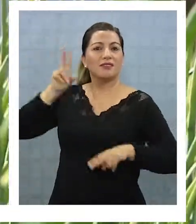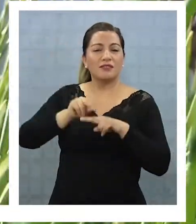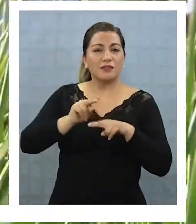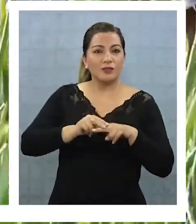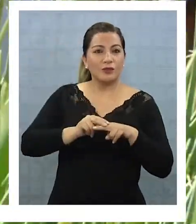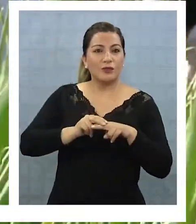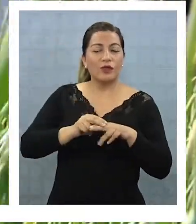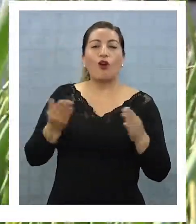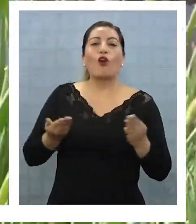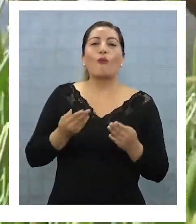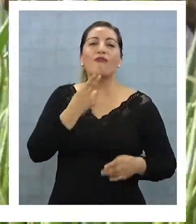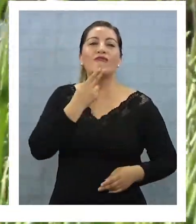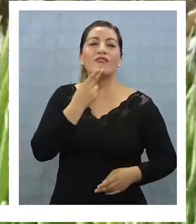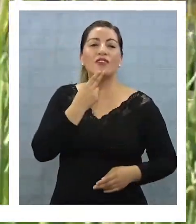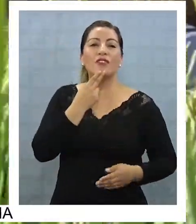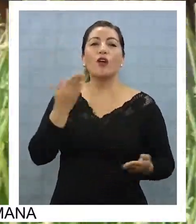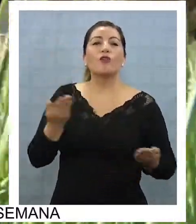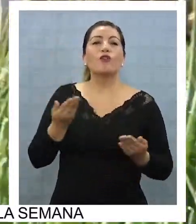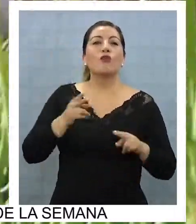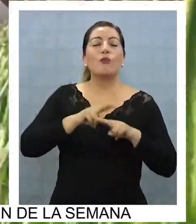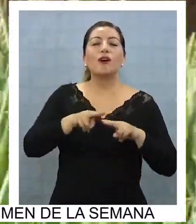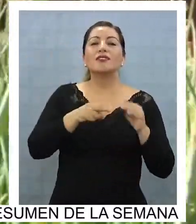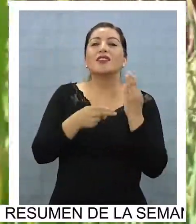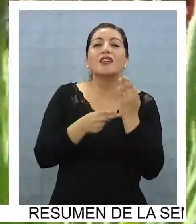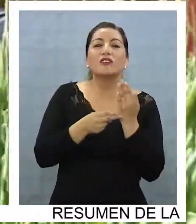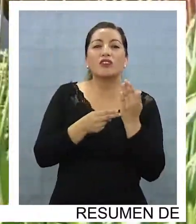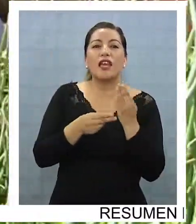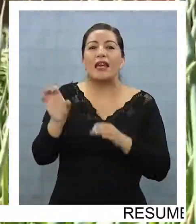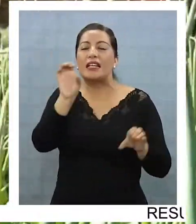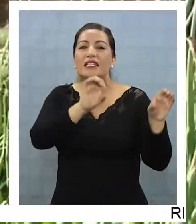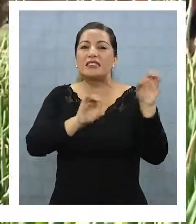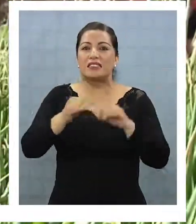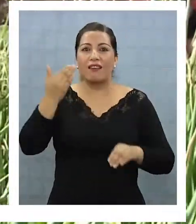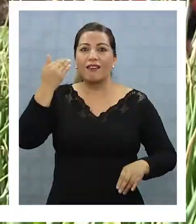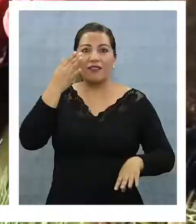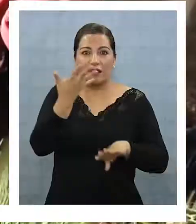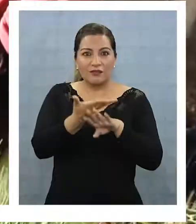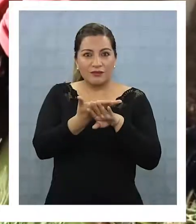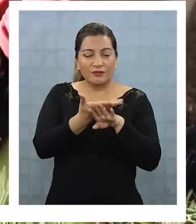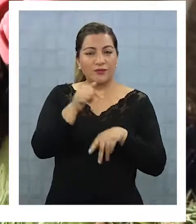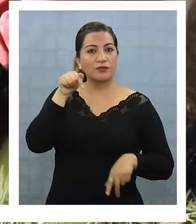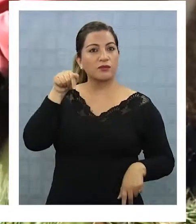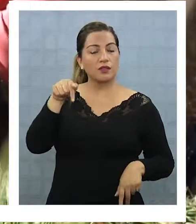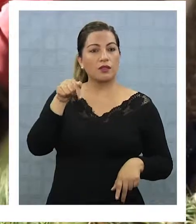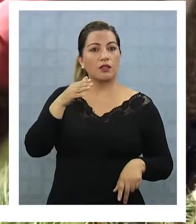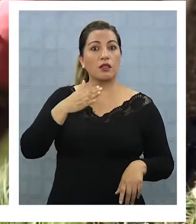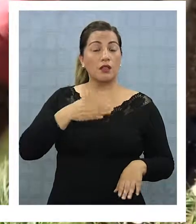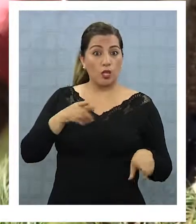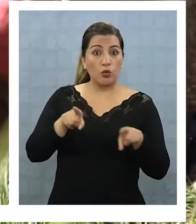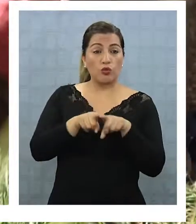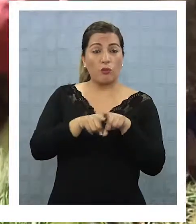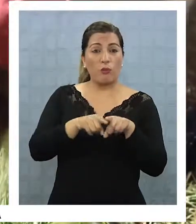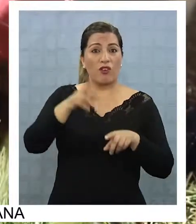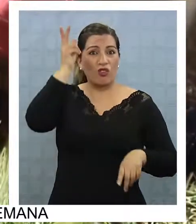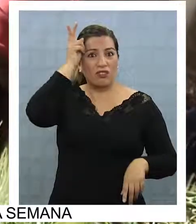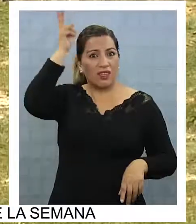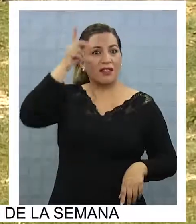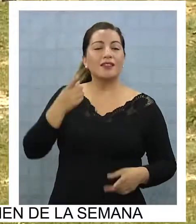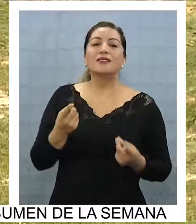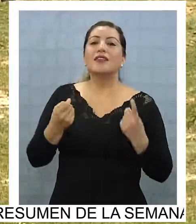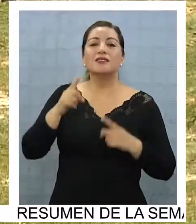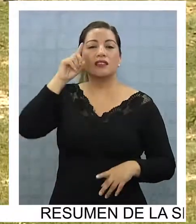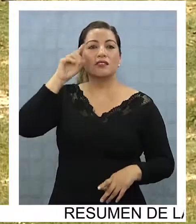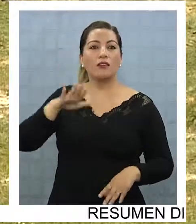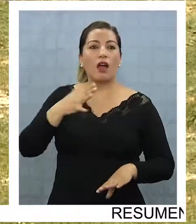respecto a su modo de vida, de cómo aplicaban la tecnología, cómo aplicaban la ciencia que ellos tenían y que nuestros hermanos indígenas también